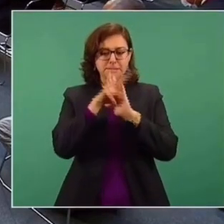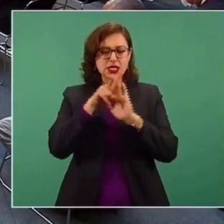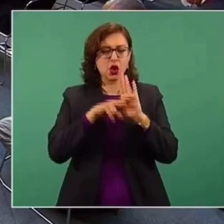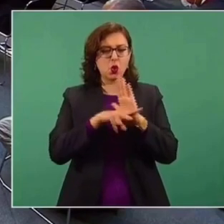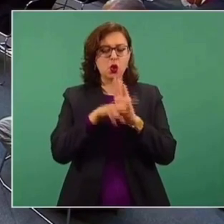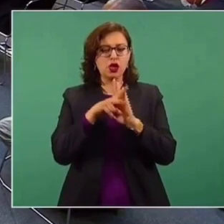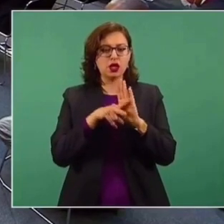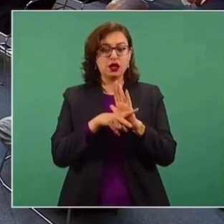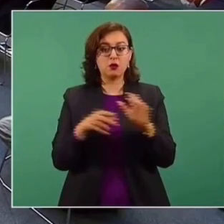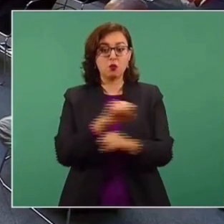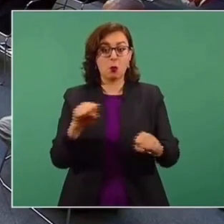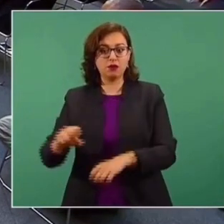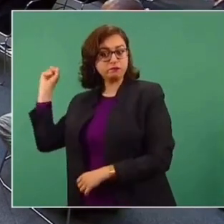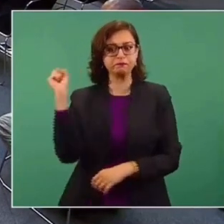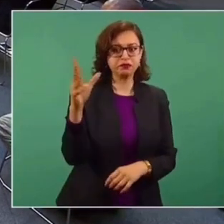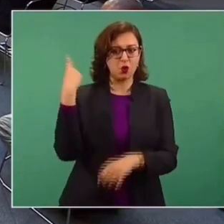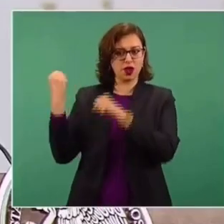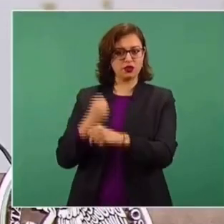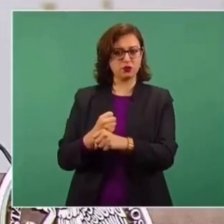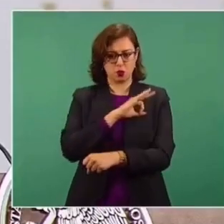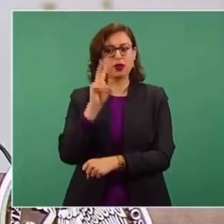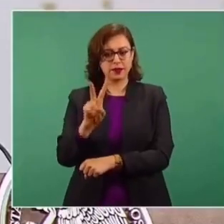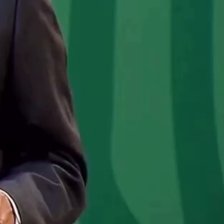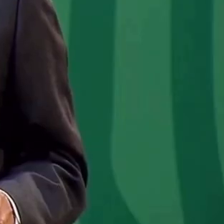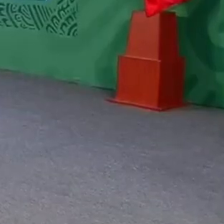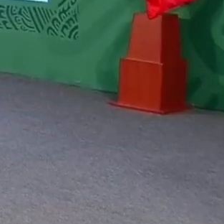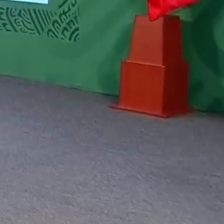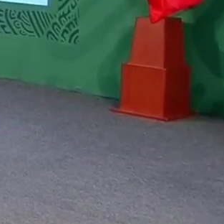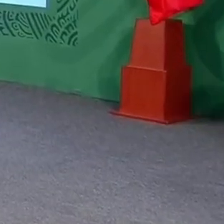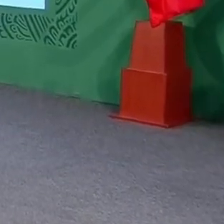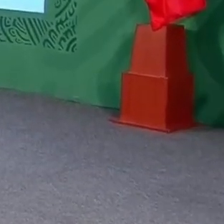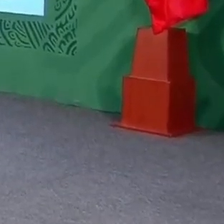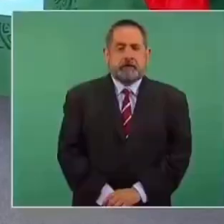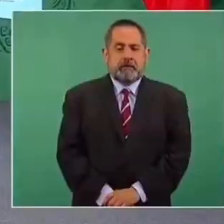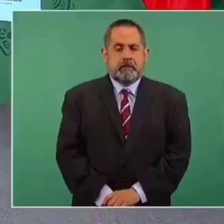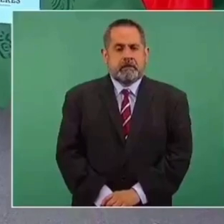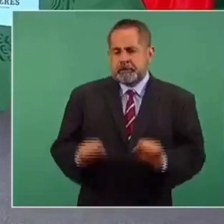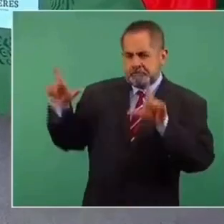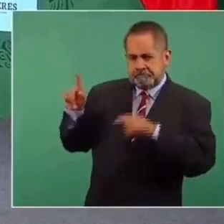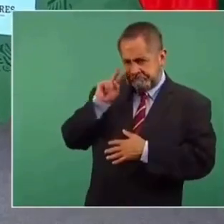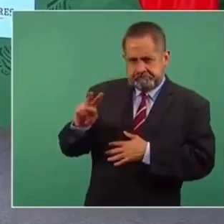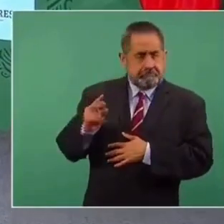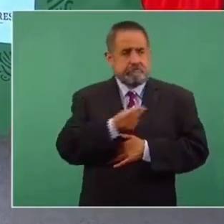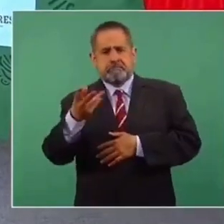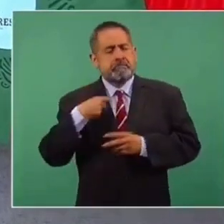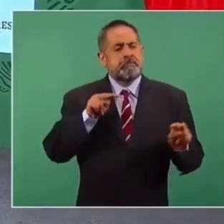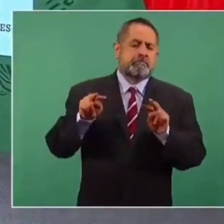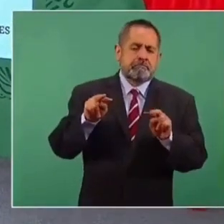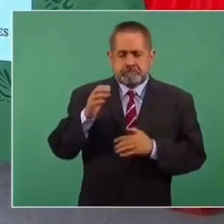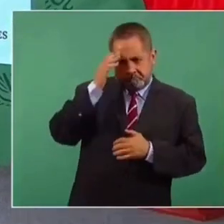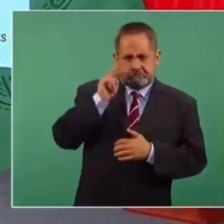donde tiran la molotov a la puerta del Palacio la vez pasada. Y si lo ponemos aquí, mucha gente lo va a ver,